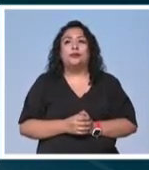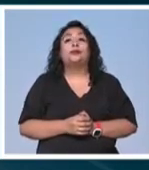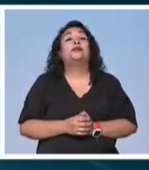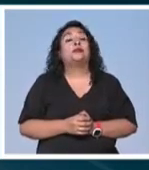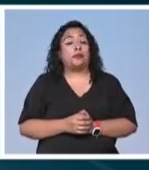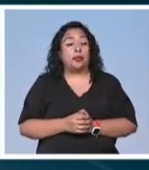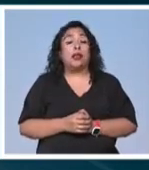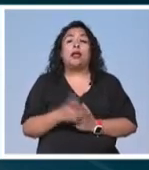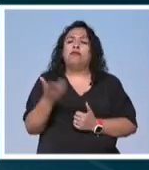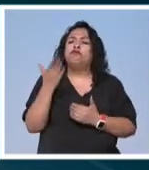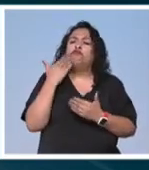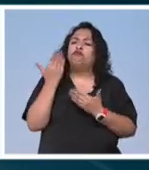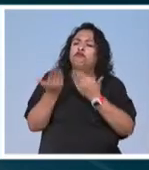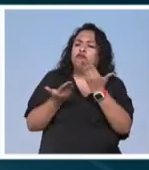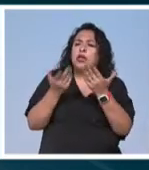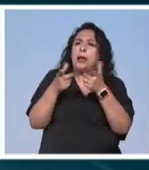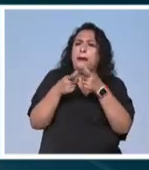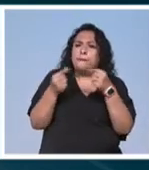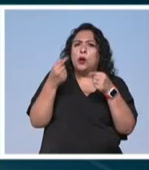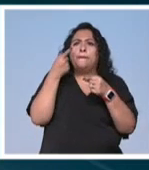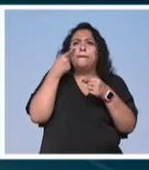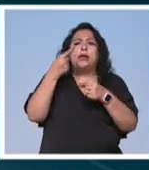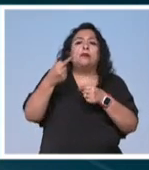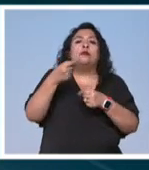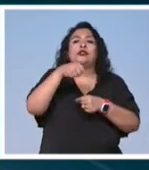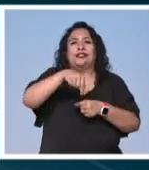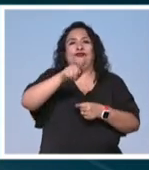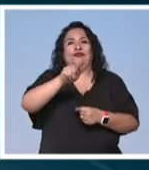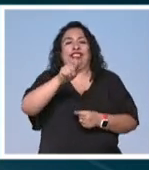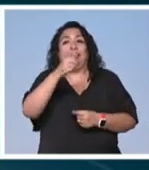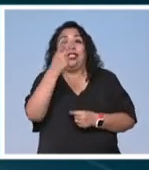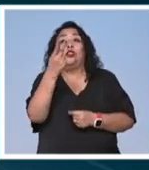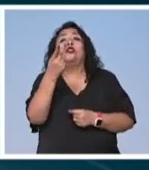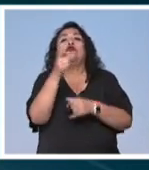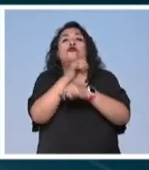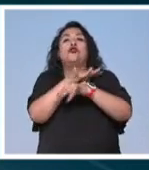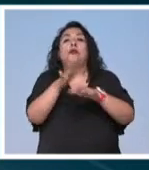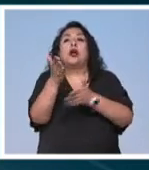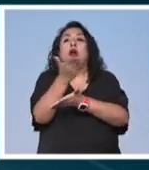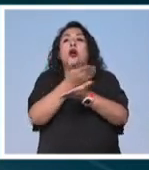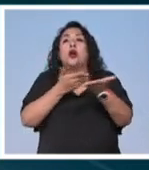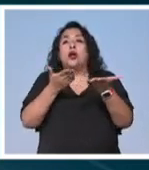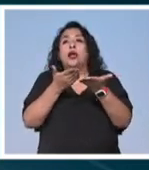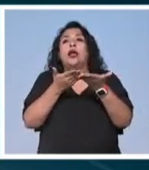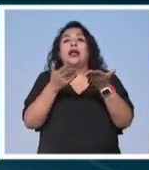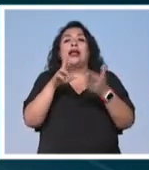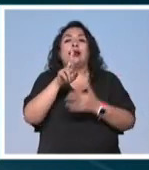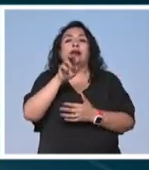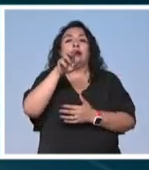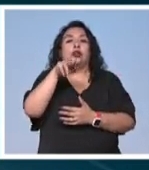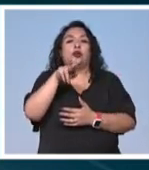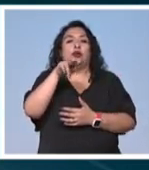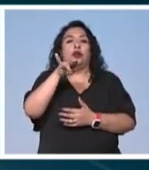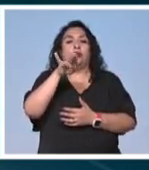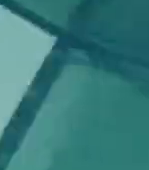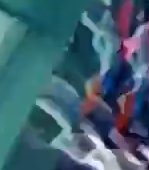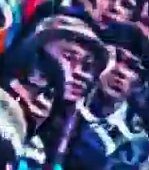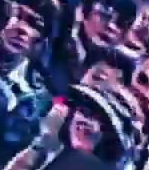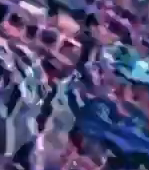La hospitalidad japonés se encuentra en una ventana en Canal 22 y los detalles los compartimos en Rincón Nipón